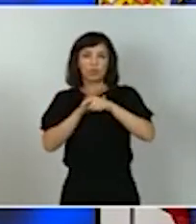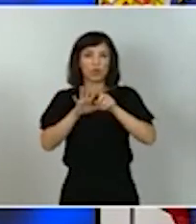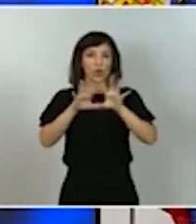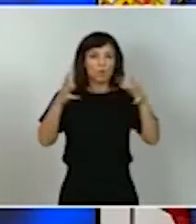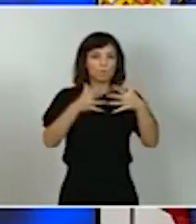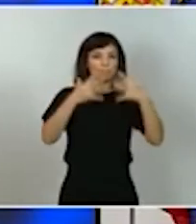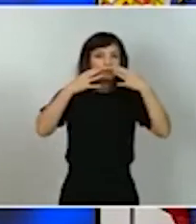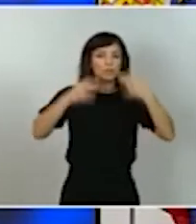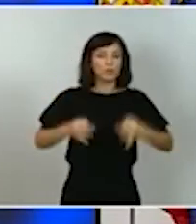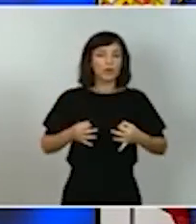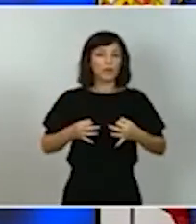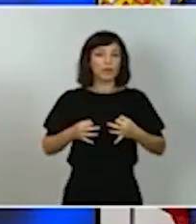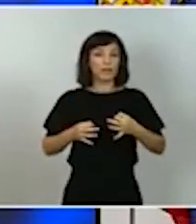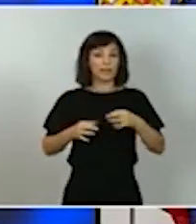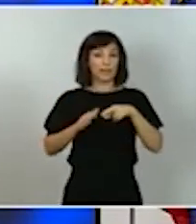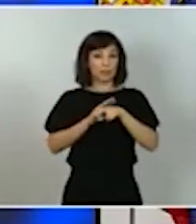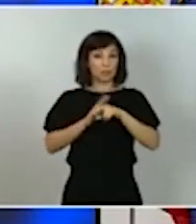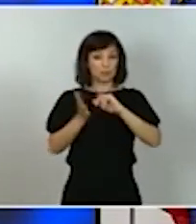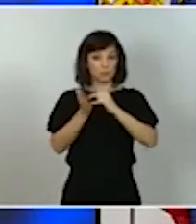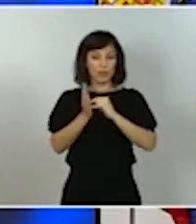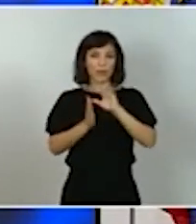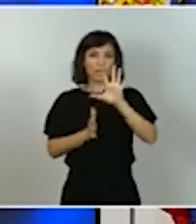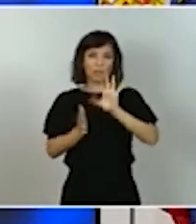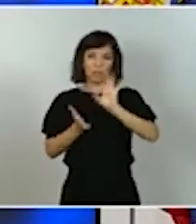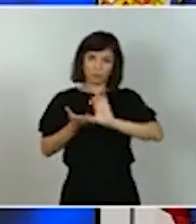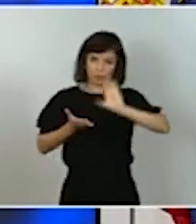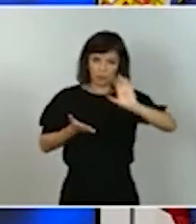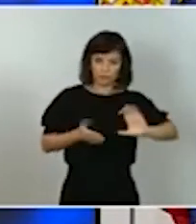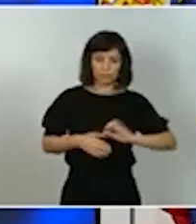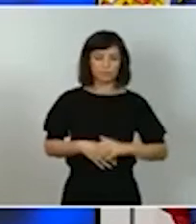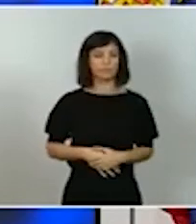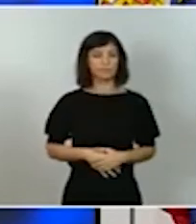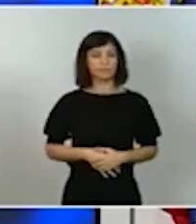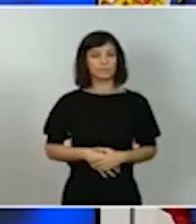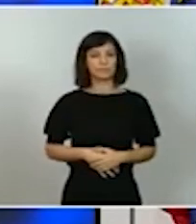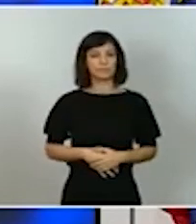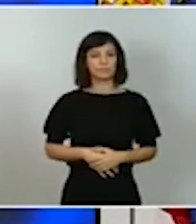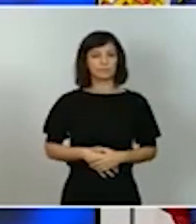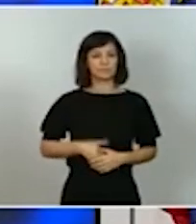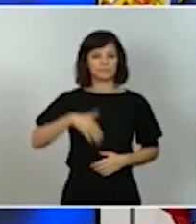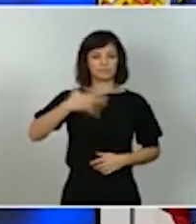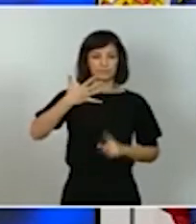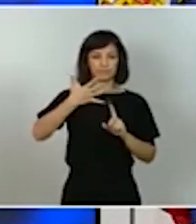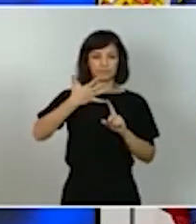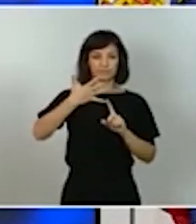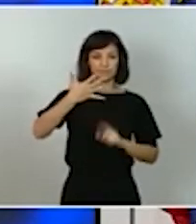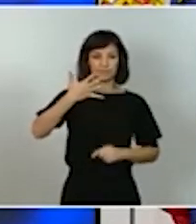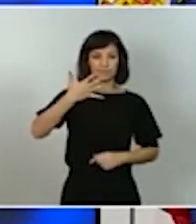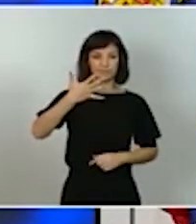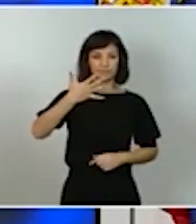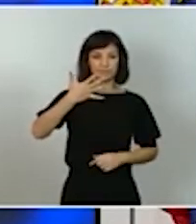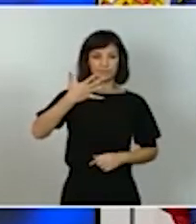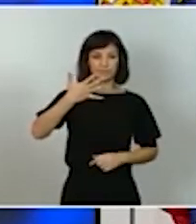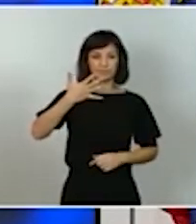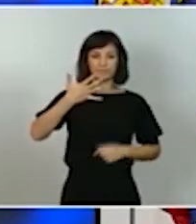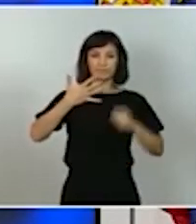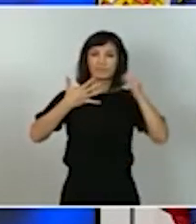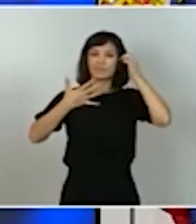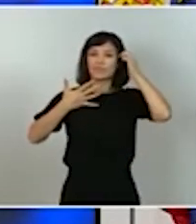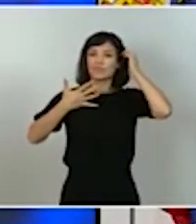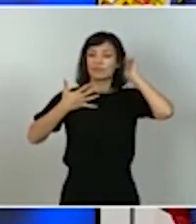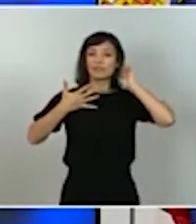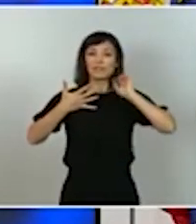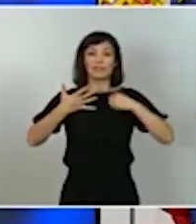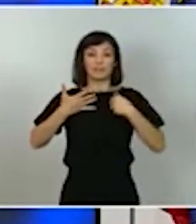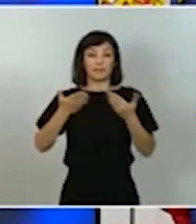los recursos de este plan la quinta política tractora es la modernización y digitalización de nuestro tejido productivo de nuestras pequeñas y medianas